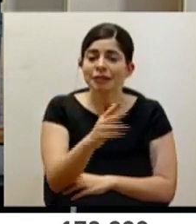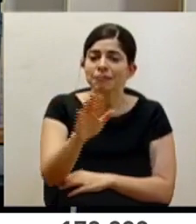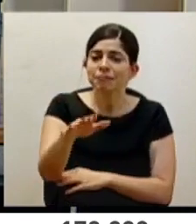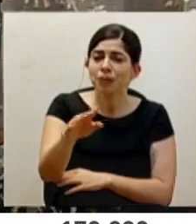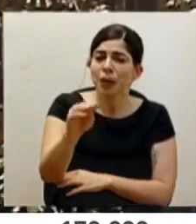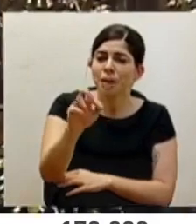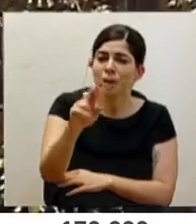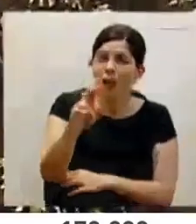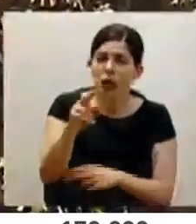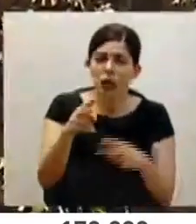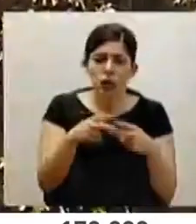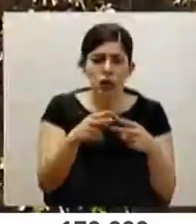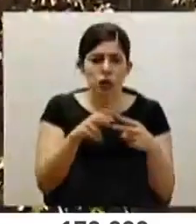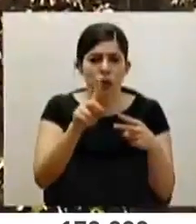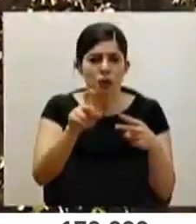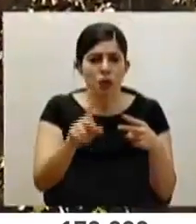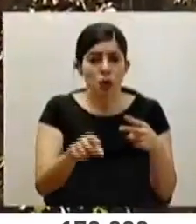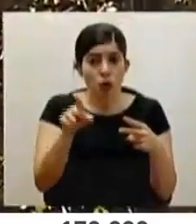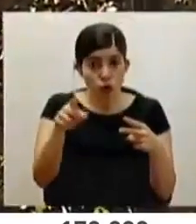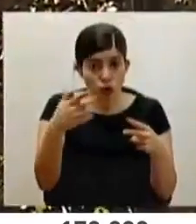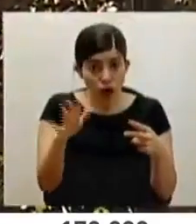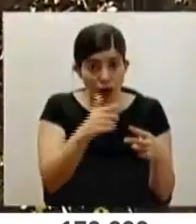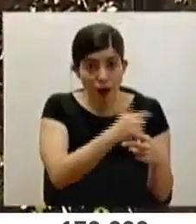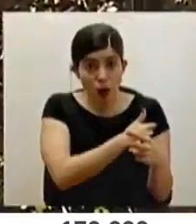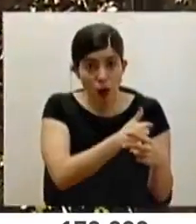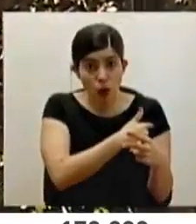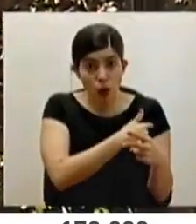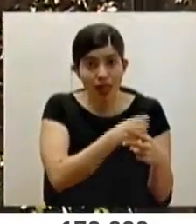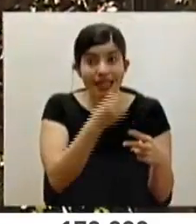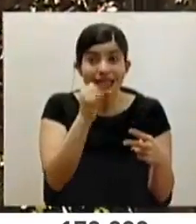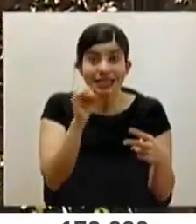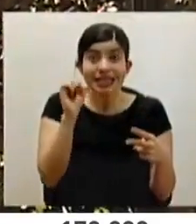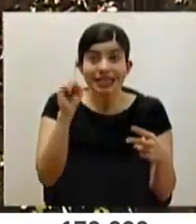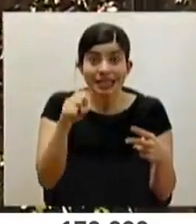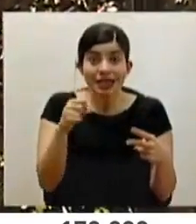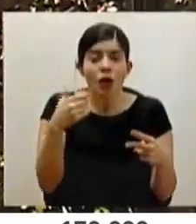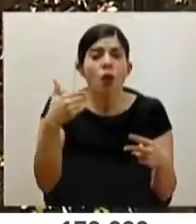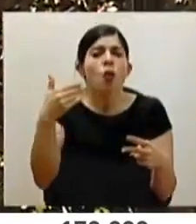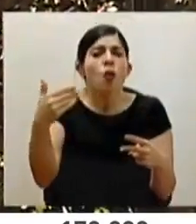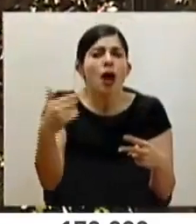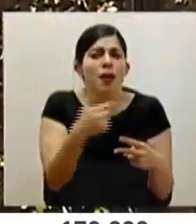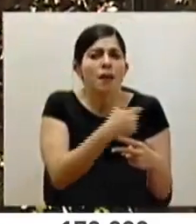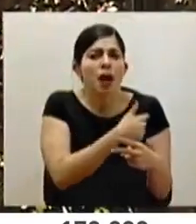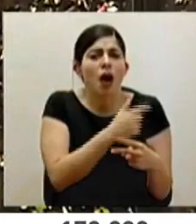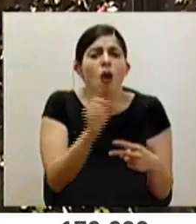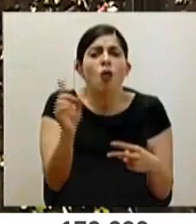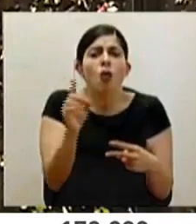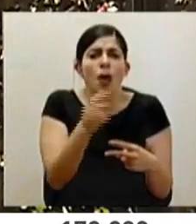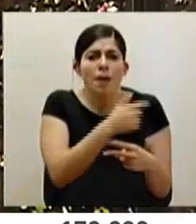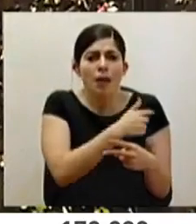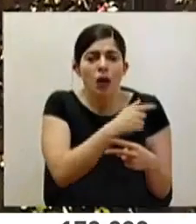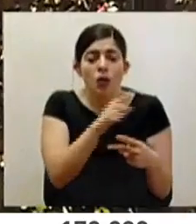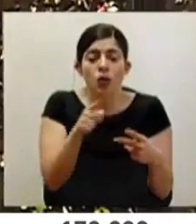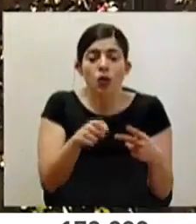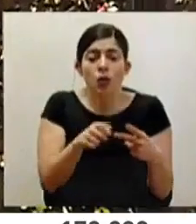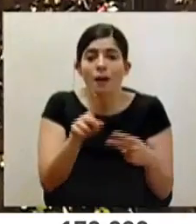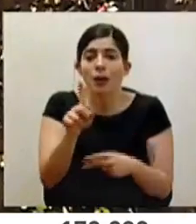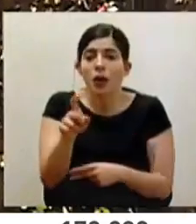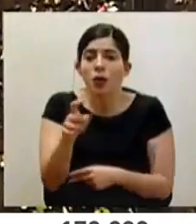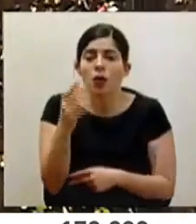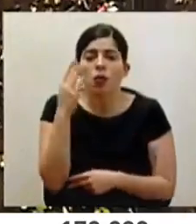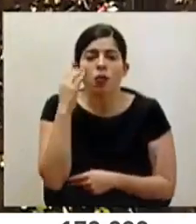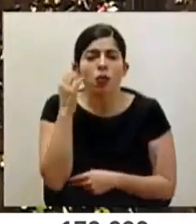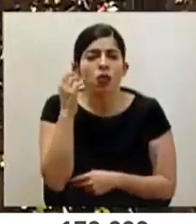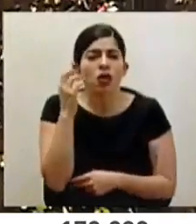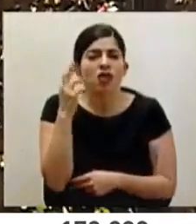Don Mario, dos consultitas. ¿Usted ya se vacunó? Si es así, ¿cuándo se vacunó? ¿A dónde se vacunó? Y se lo pregunto nada más